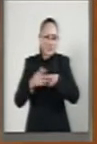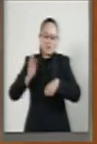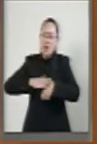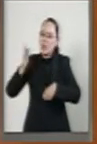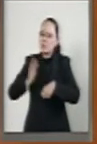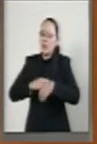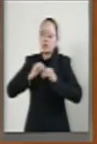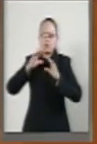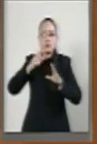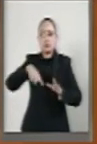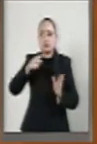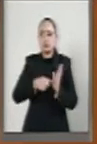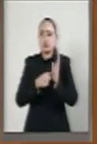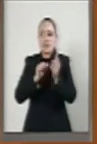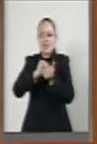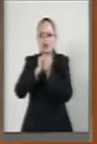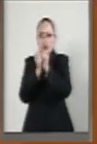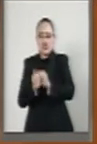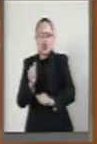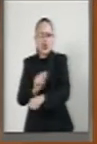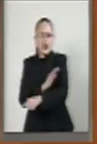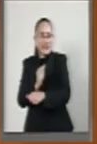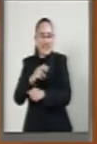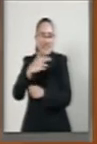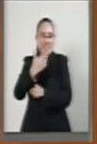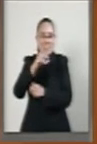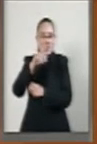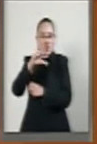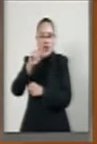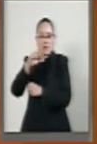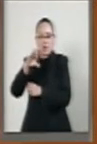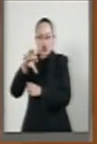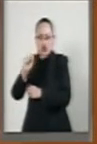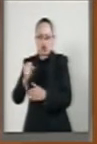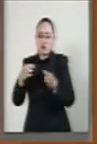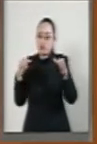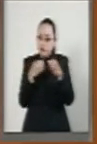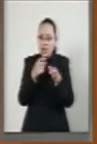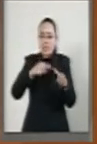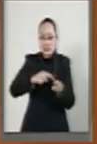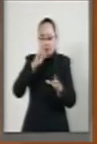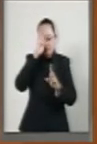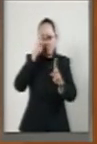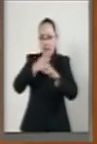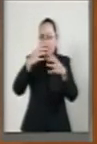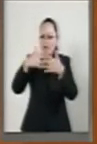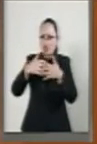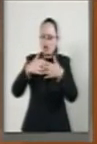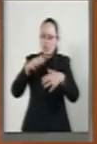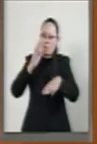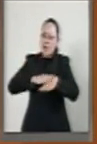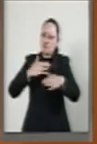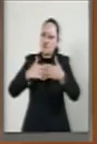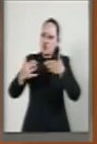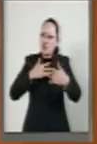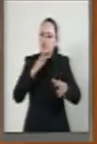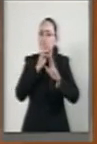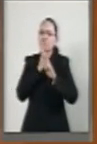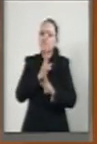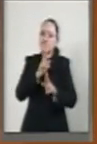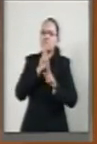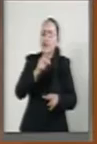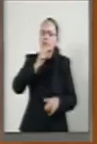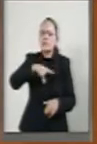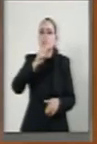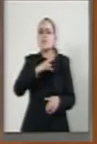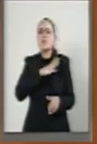transformación de los hidrocarburos. El objetivo será construir una industria petrolera de vanguardia que responda a las